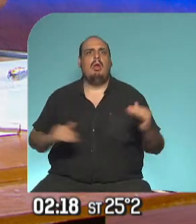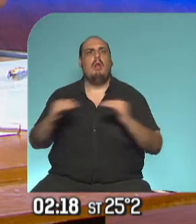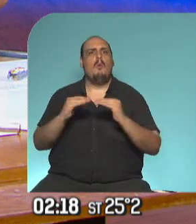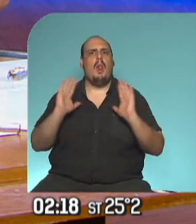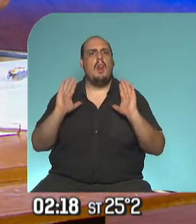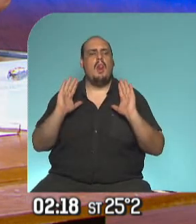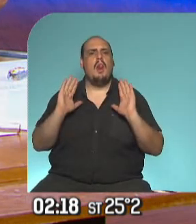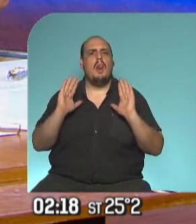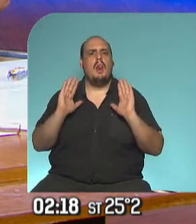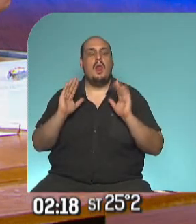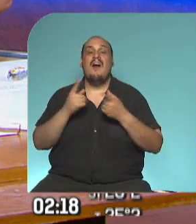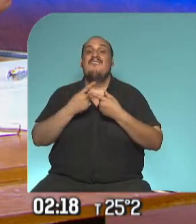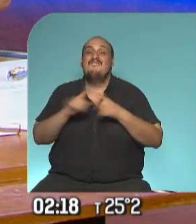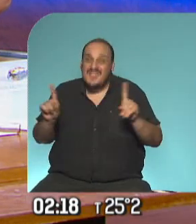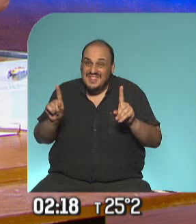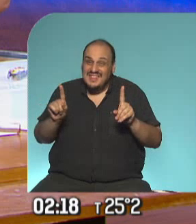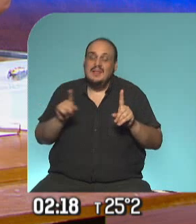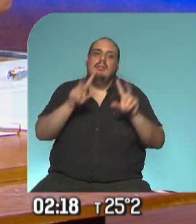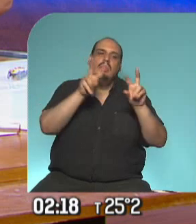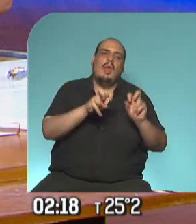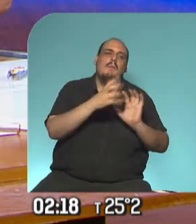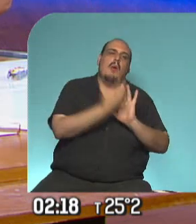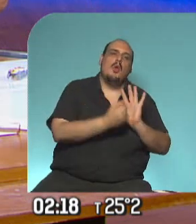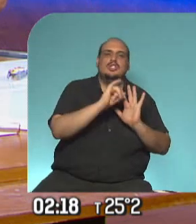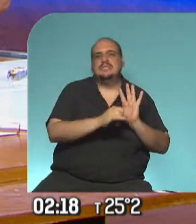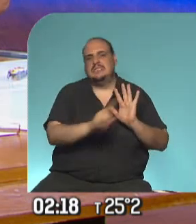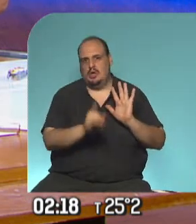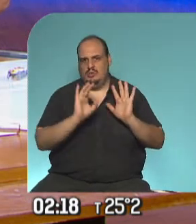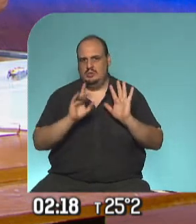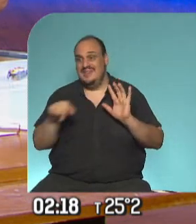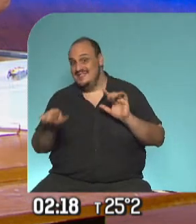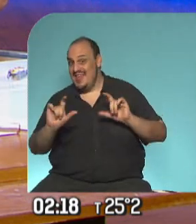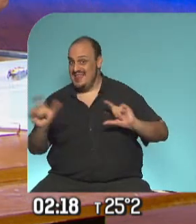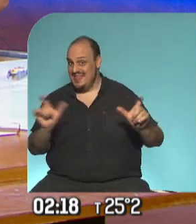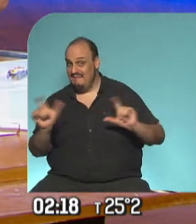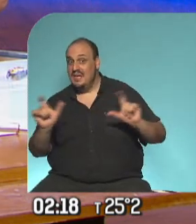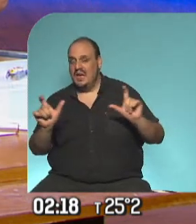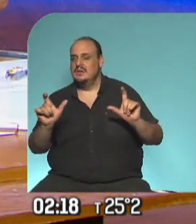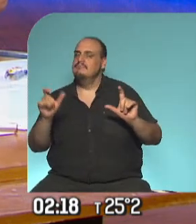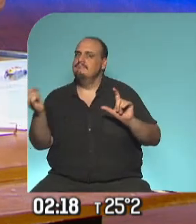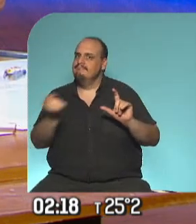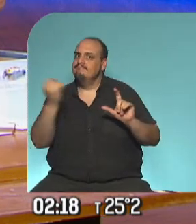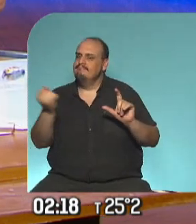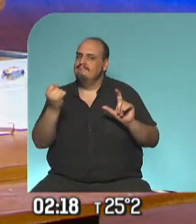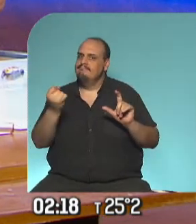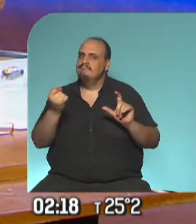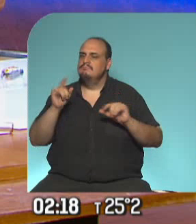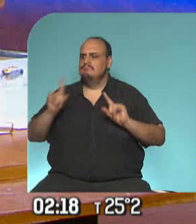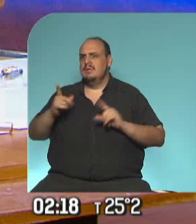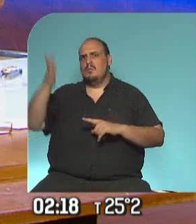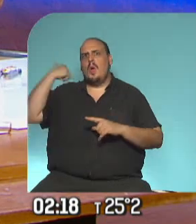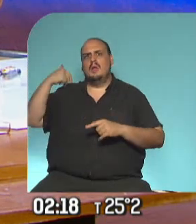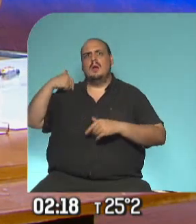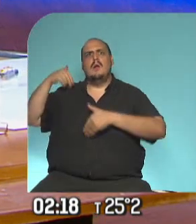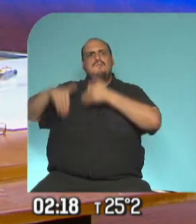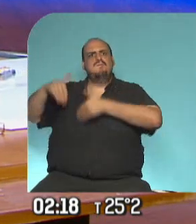que no es lo mismo que hablar de aborto sí aborto no me parece que esa diferencia que es sustancial muchos de los que habían dado